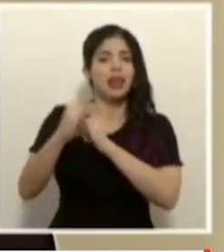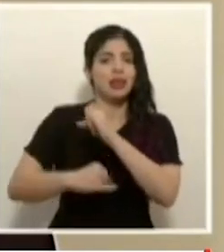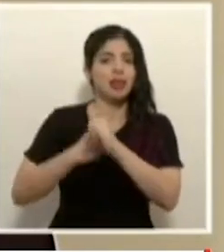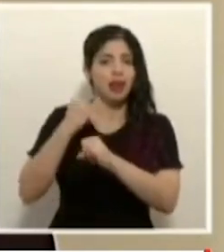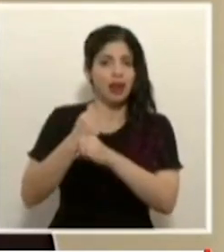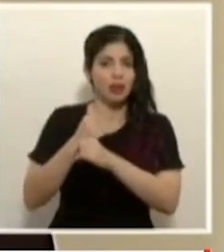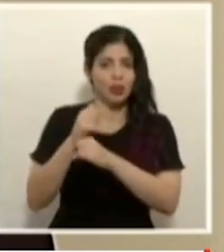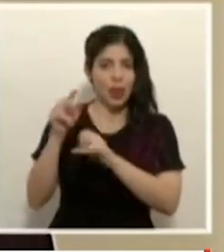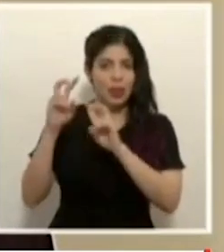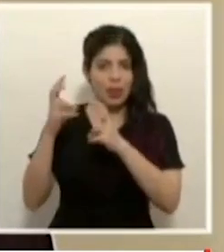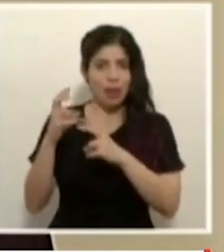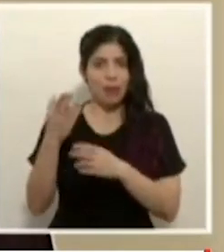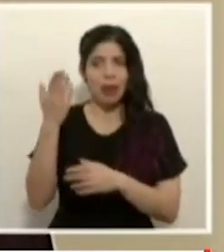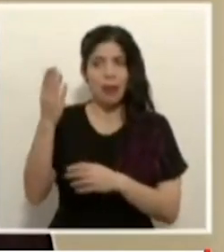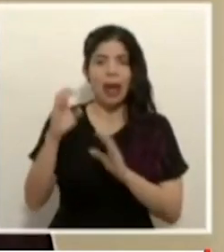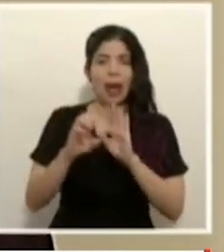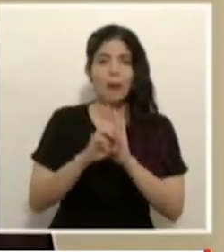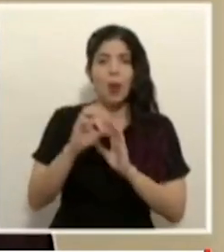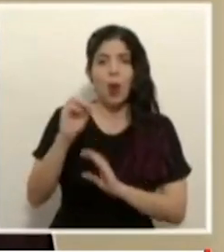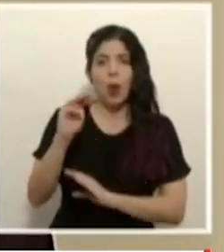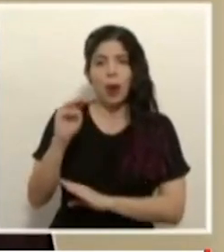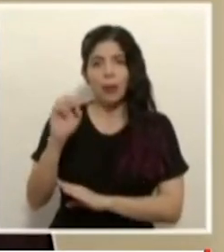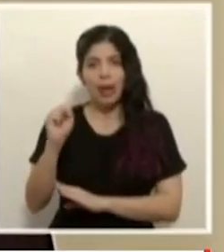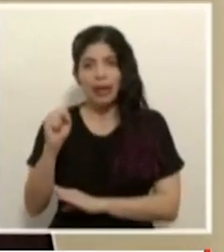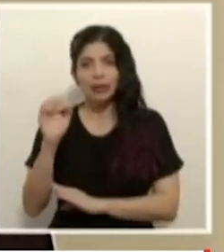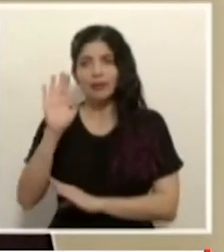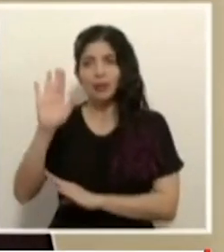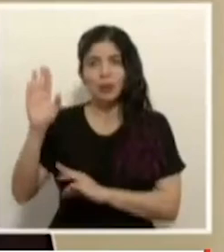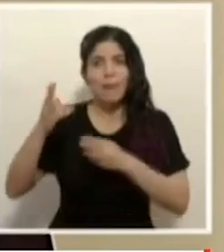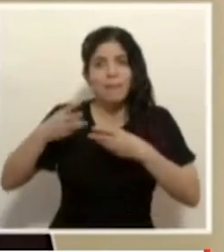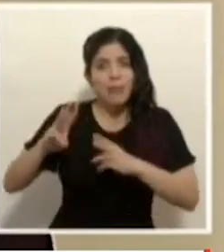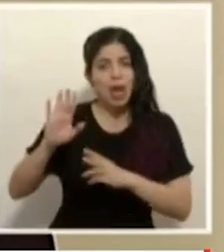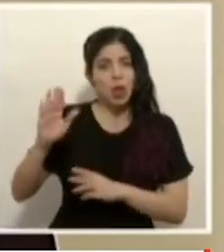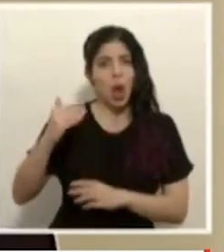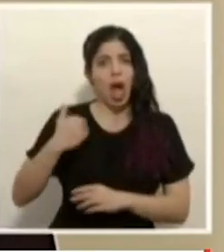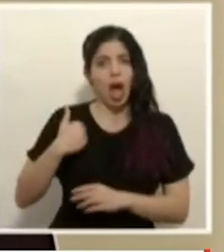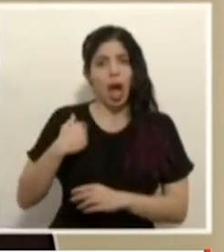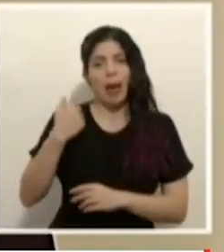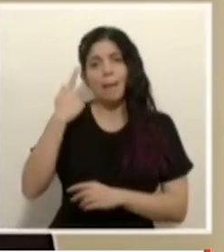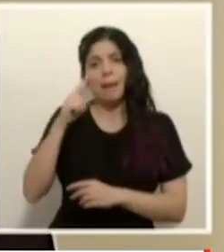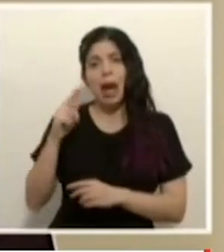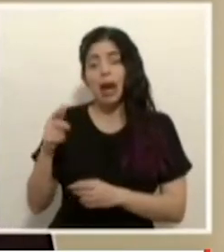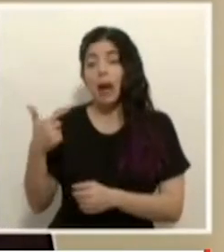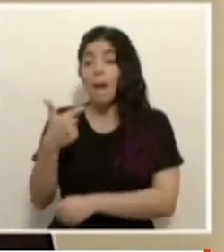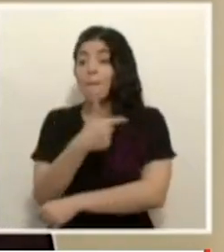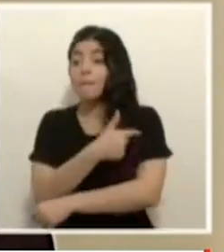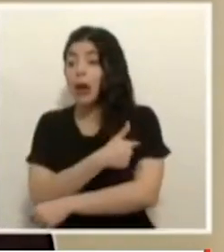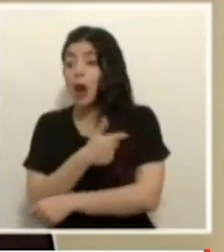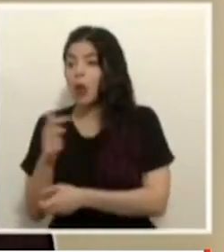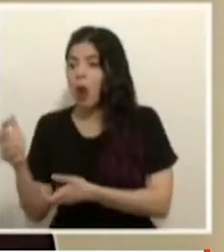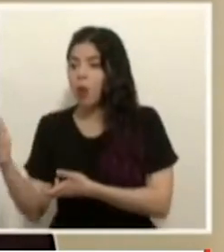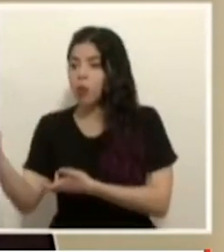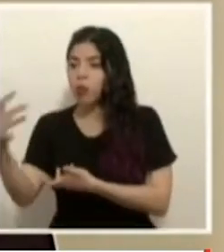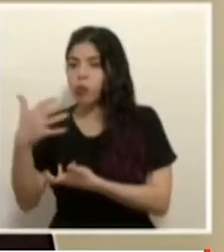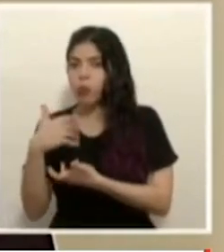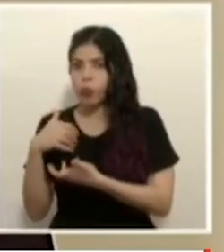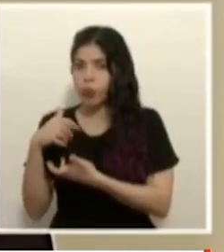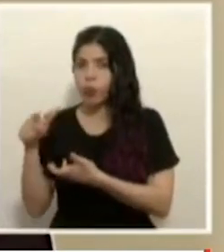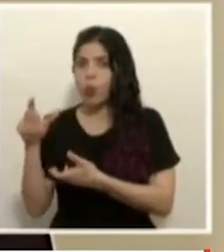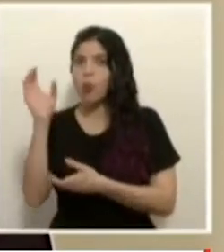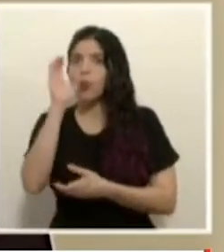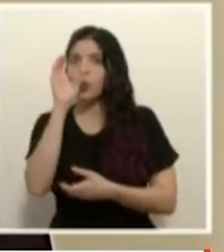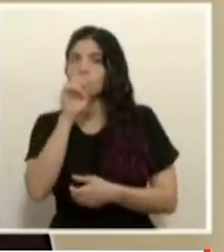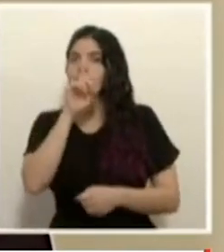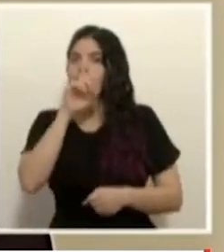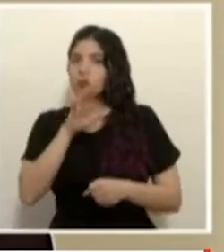como lo es la misma OMS a través de los diferentes mecanismos que tienen para conseguir vacunas y poder garantizar